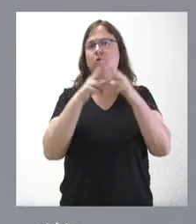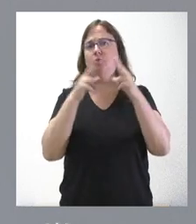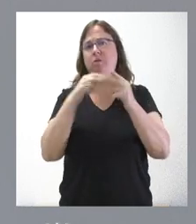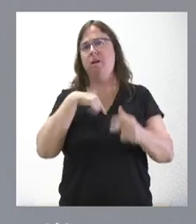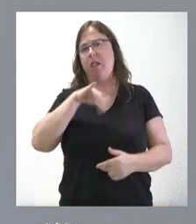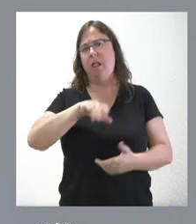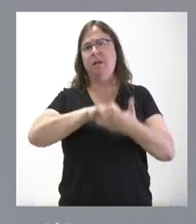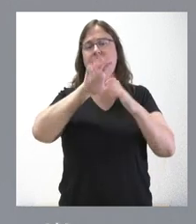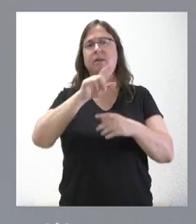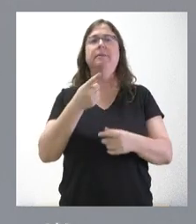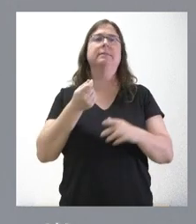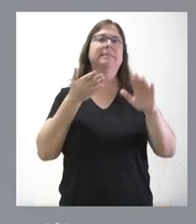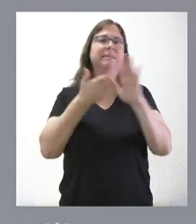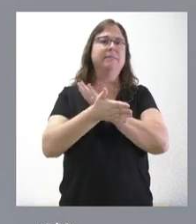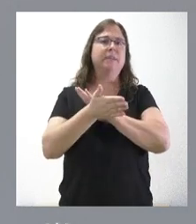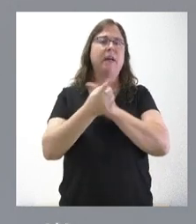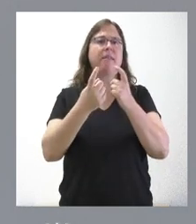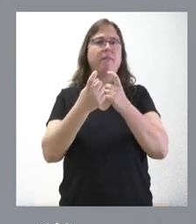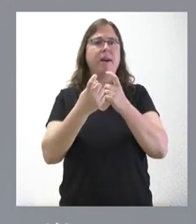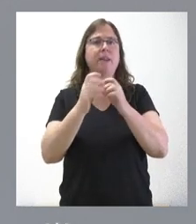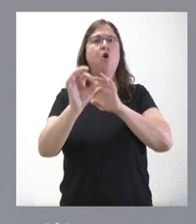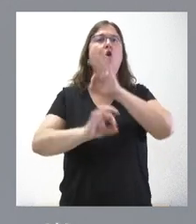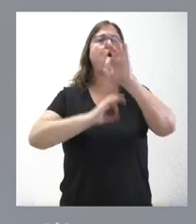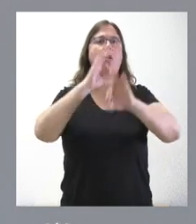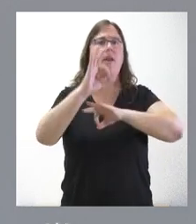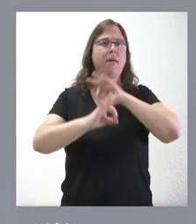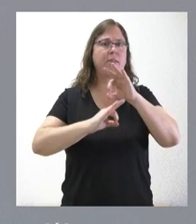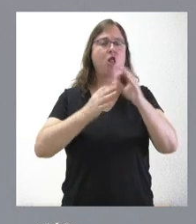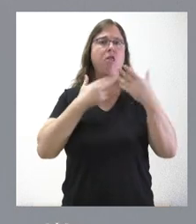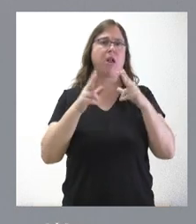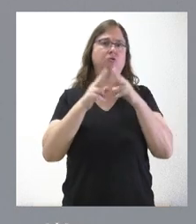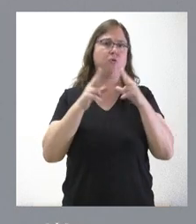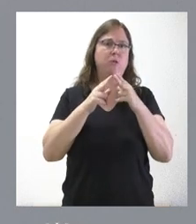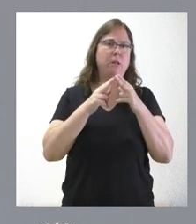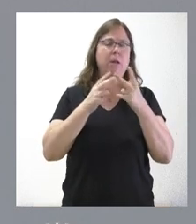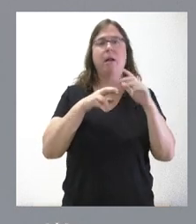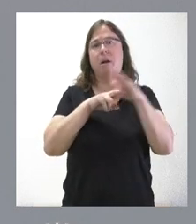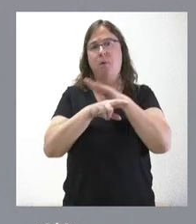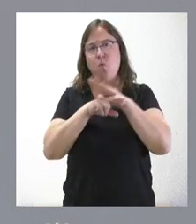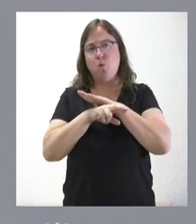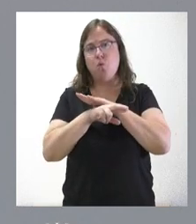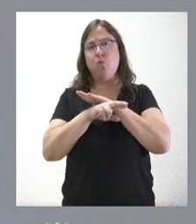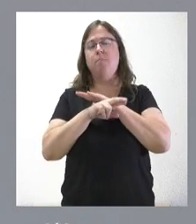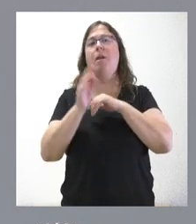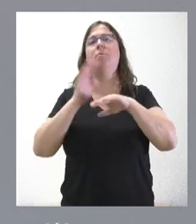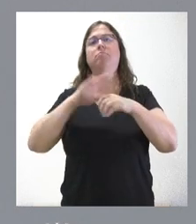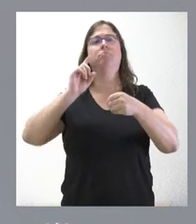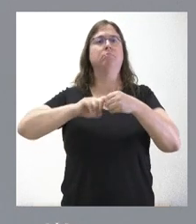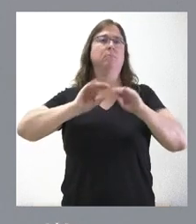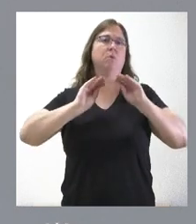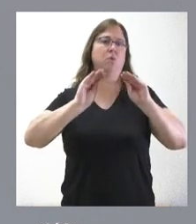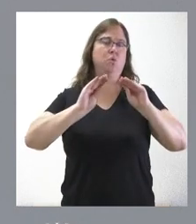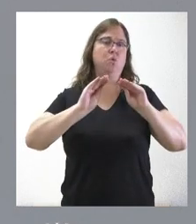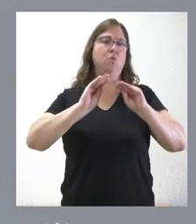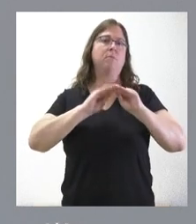Castilla y León y que requiere también por parte de las organizaciones del diálogo social unos recursos para su participación en las mismas. Le